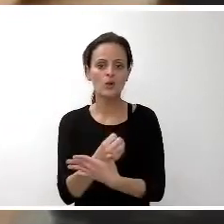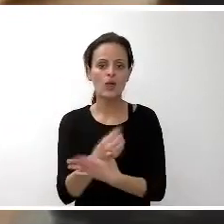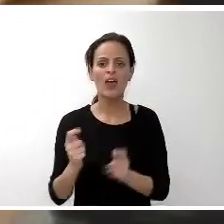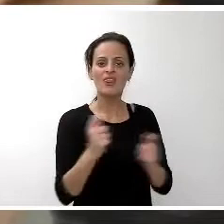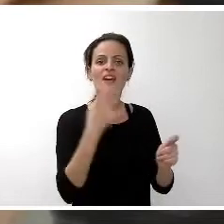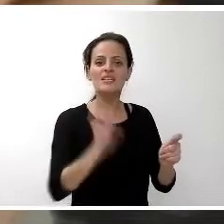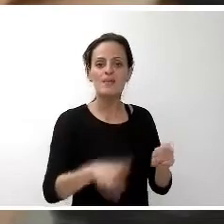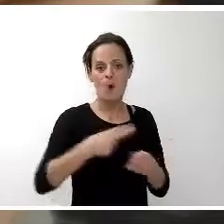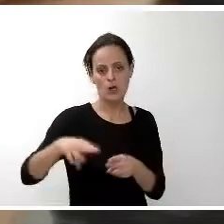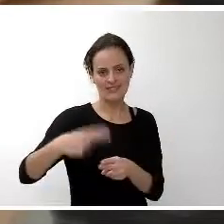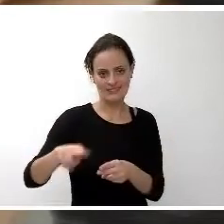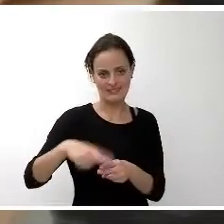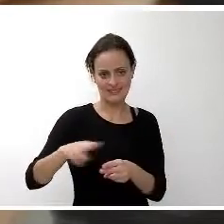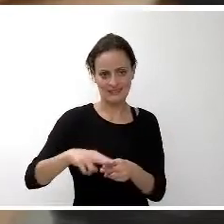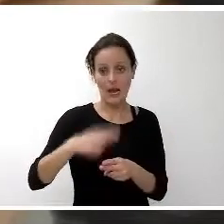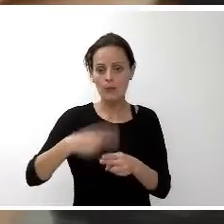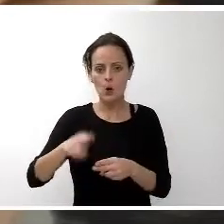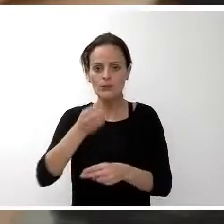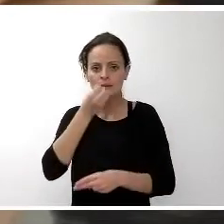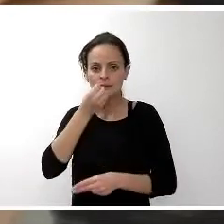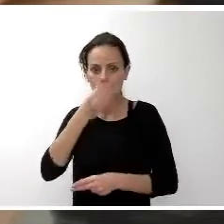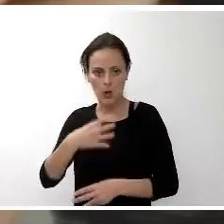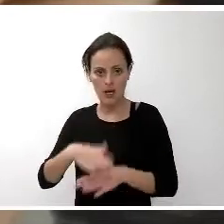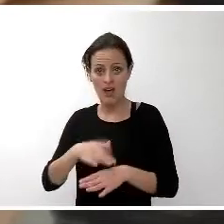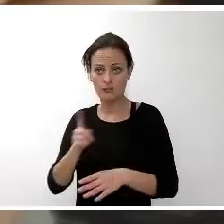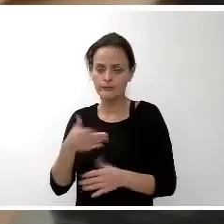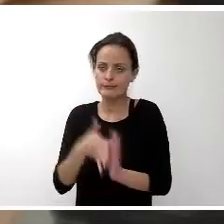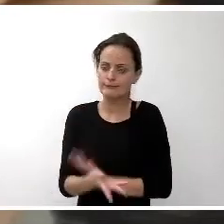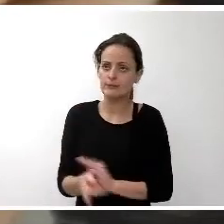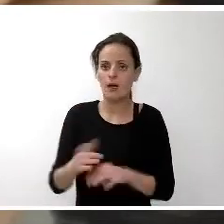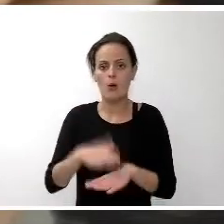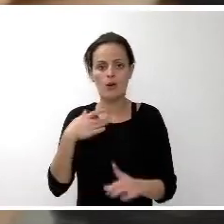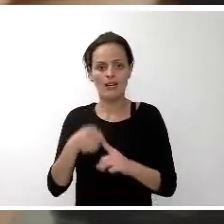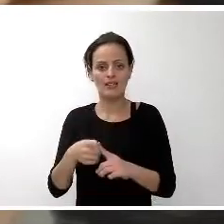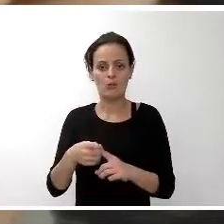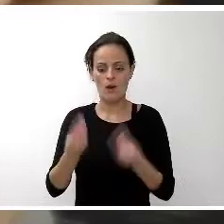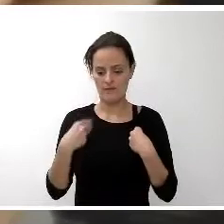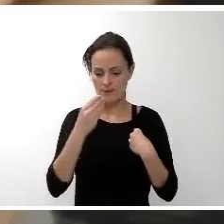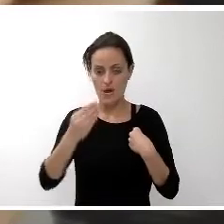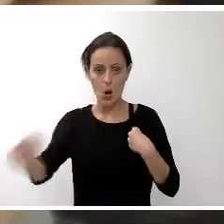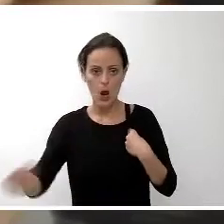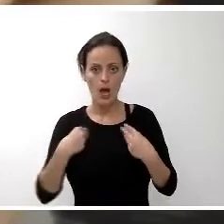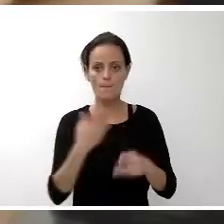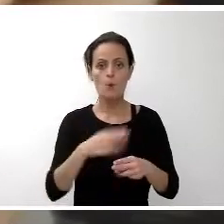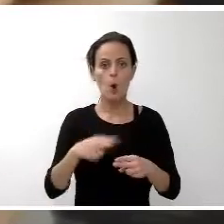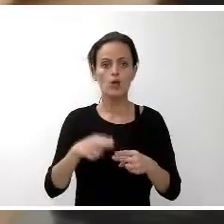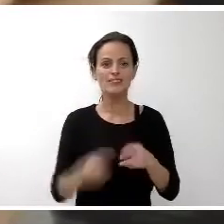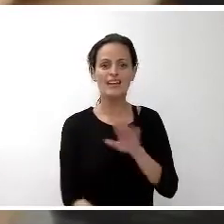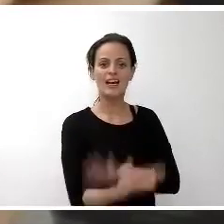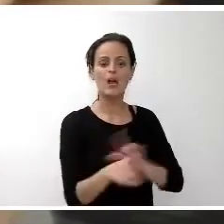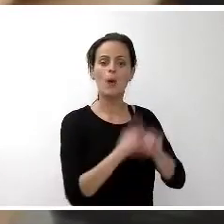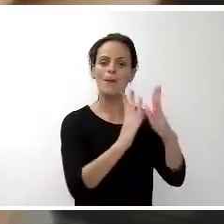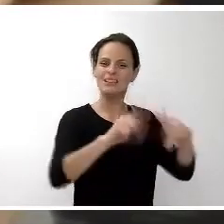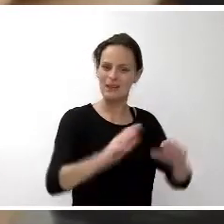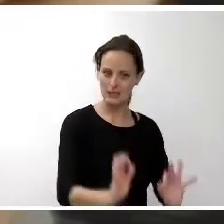la política, la política buena, la que debe mejorar nuestras vidas. Porque la política sucede como en las matemáticas.